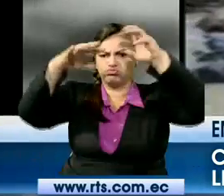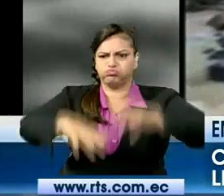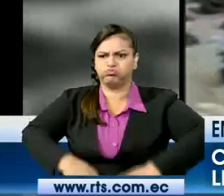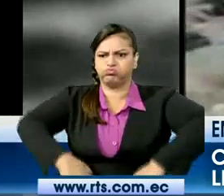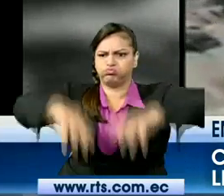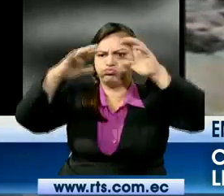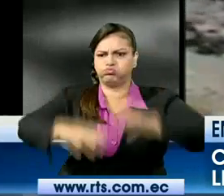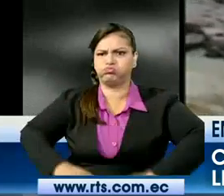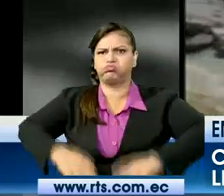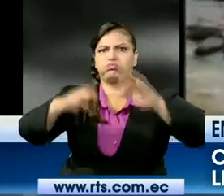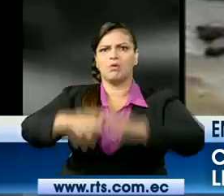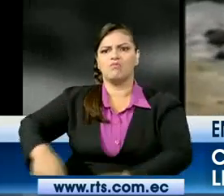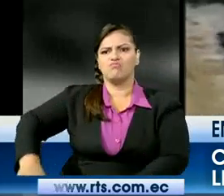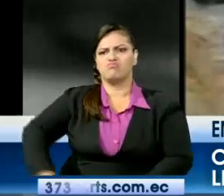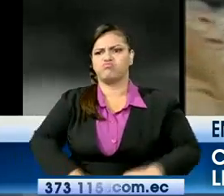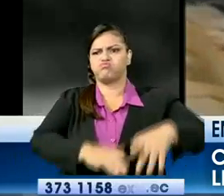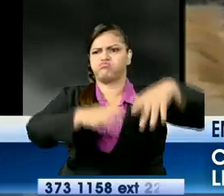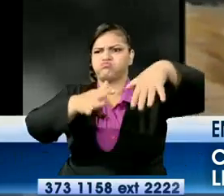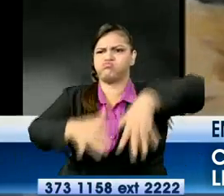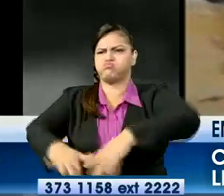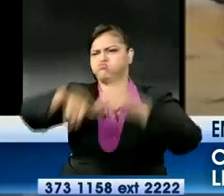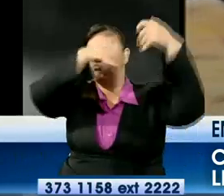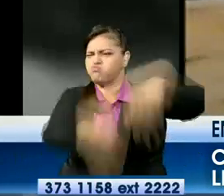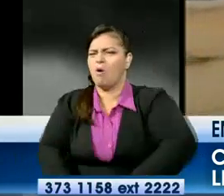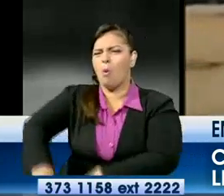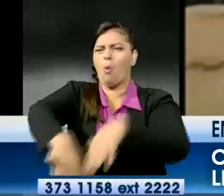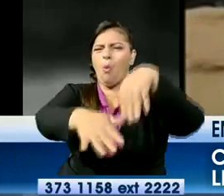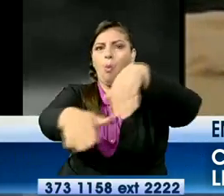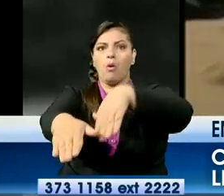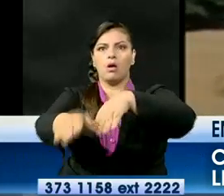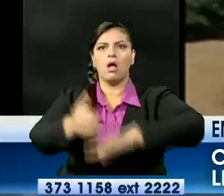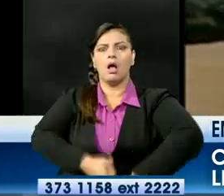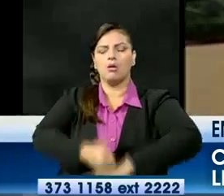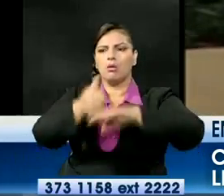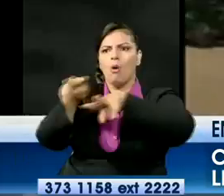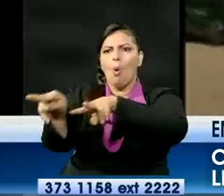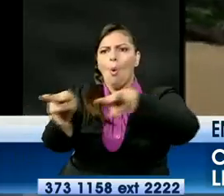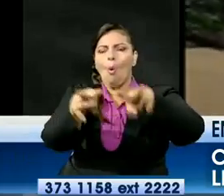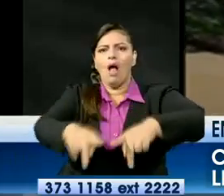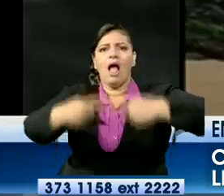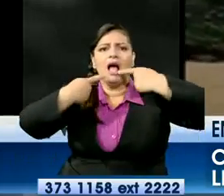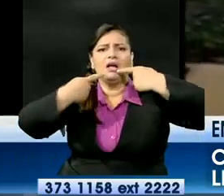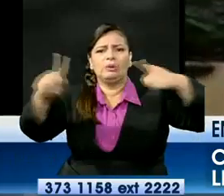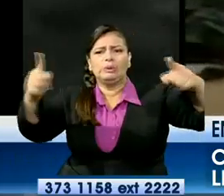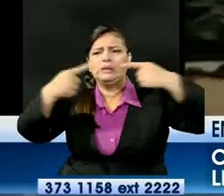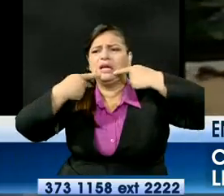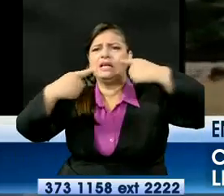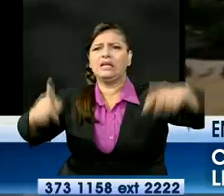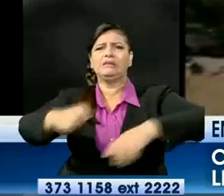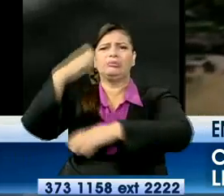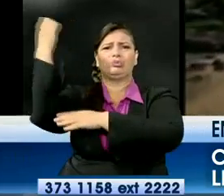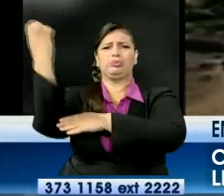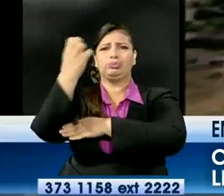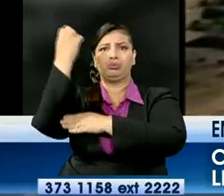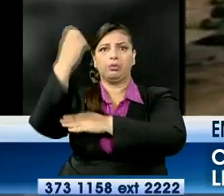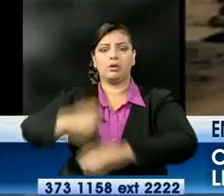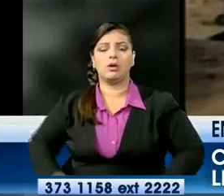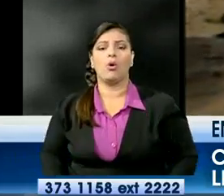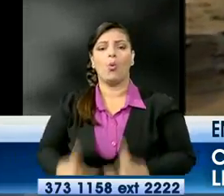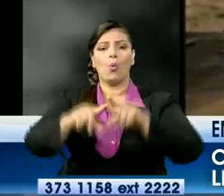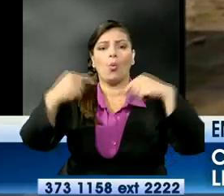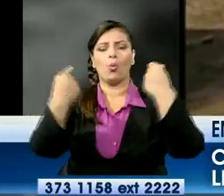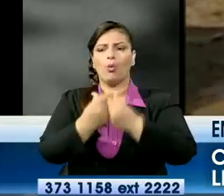familias, autoridades declararon en estado de emergencia el lugar. Es por ello que elementos de socorro se han desplegado por el lugar para